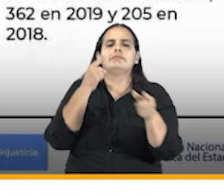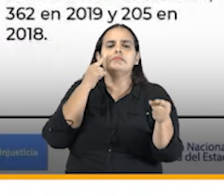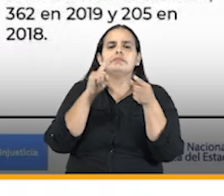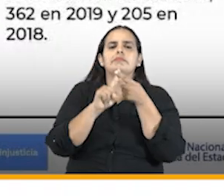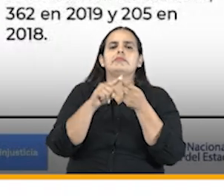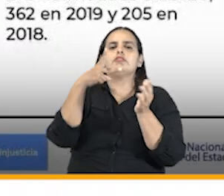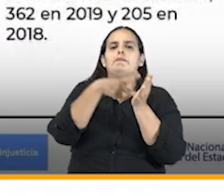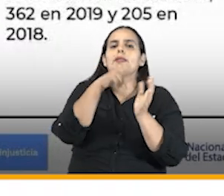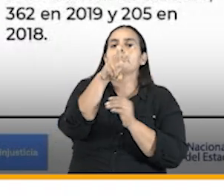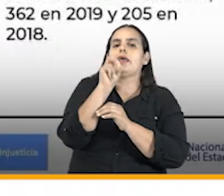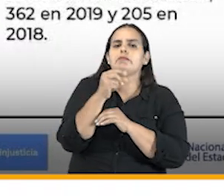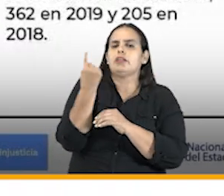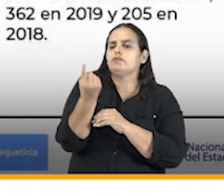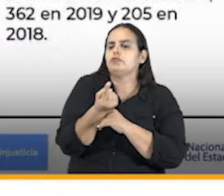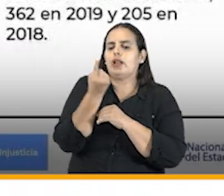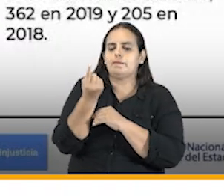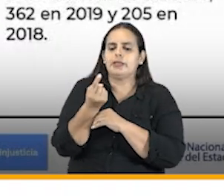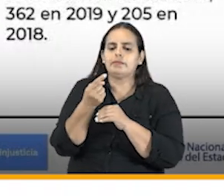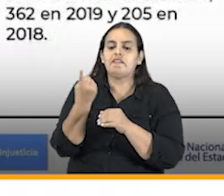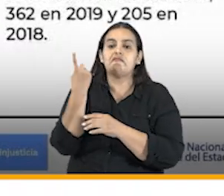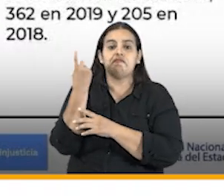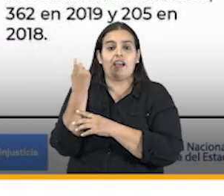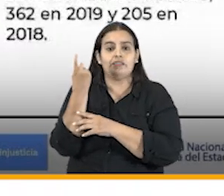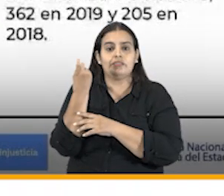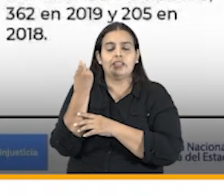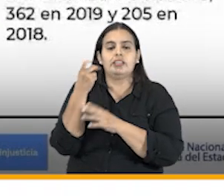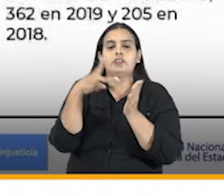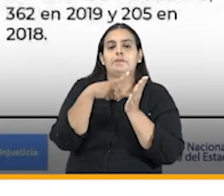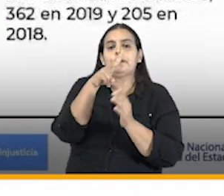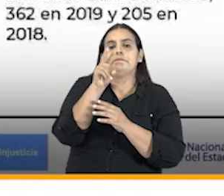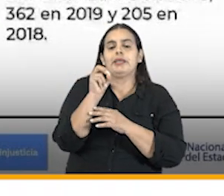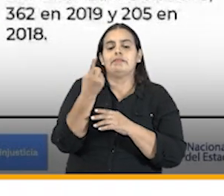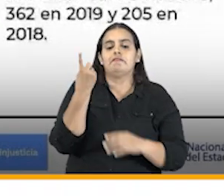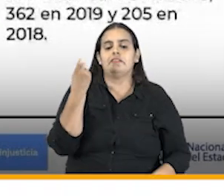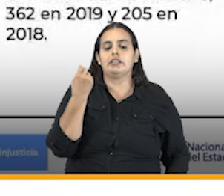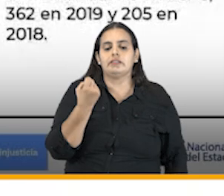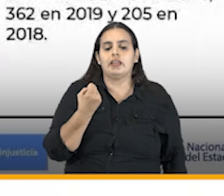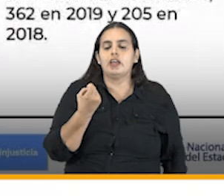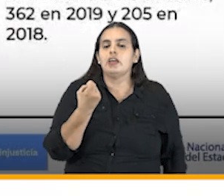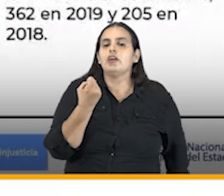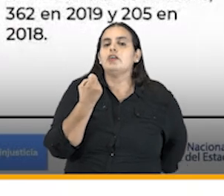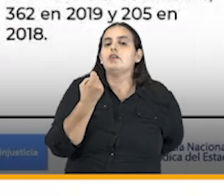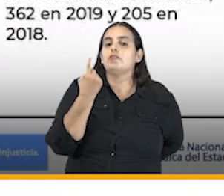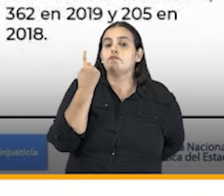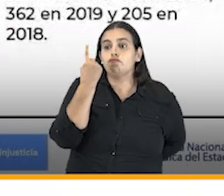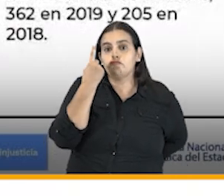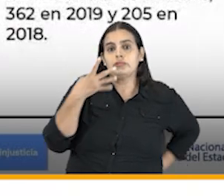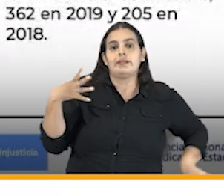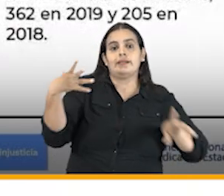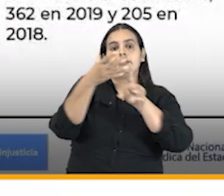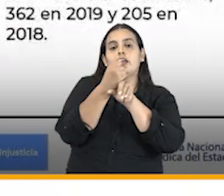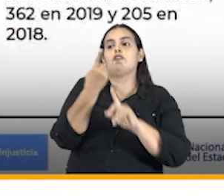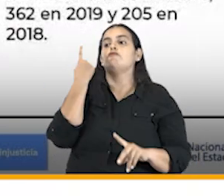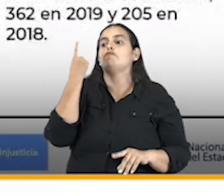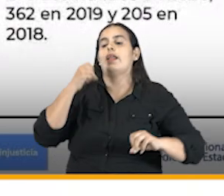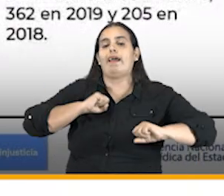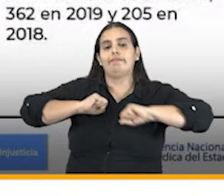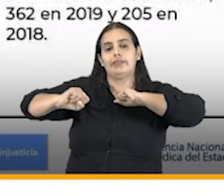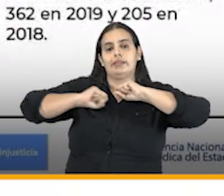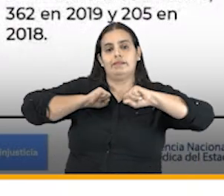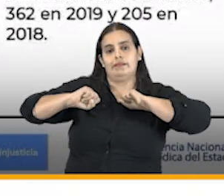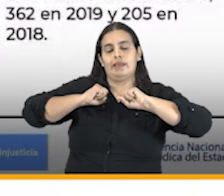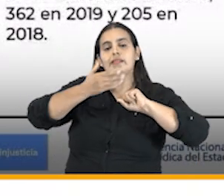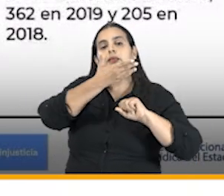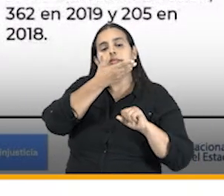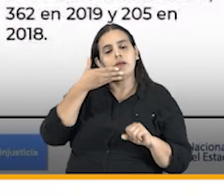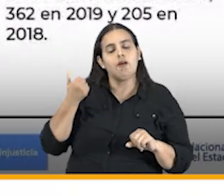logrado que en 2020 solamente queden pendientes a 2020 una hallazgo y una actividad de